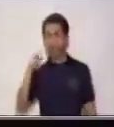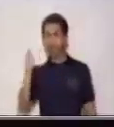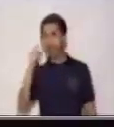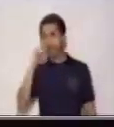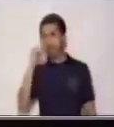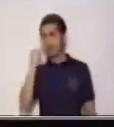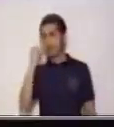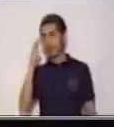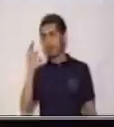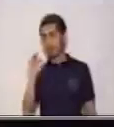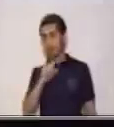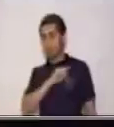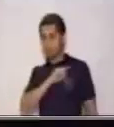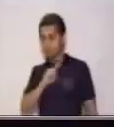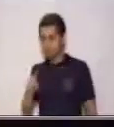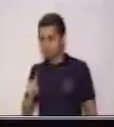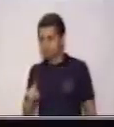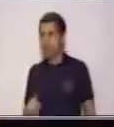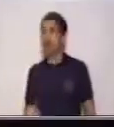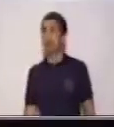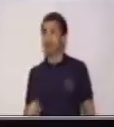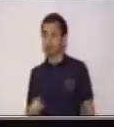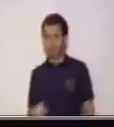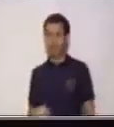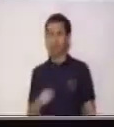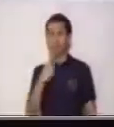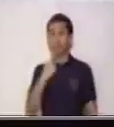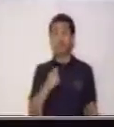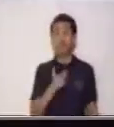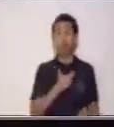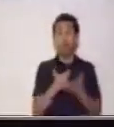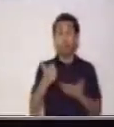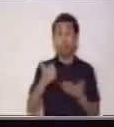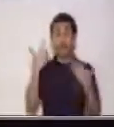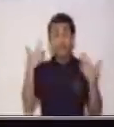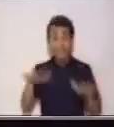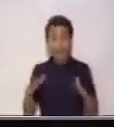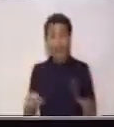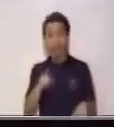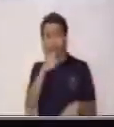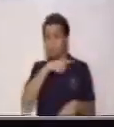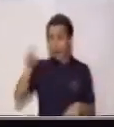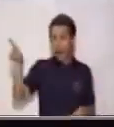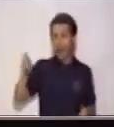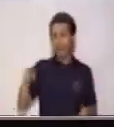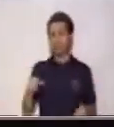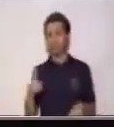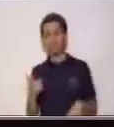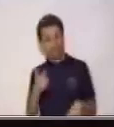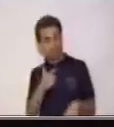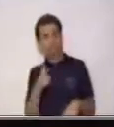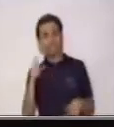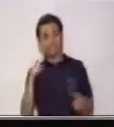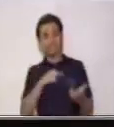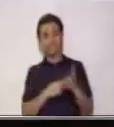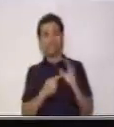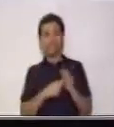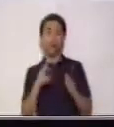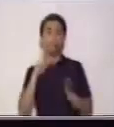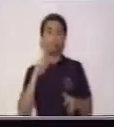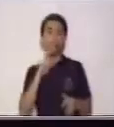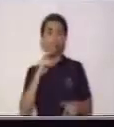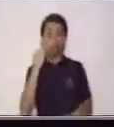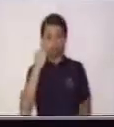¿Sí? Es muy importante. Cuando te dicen, cómpralo ya, adquiérelo ya, ve por el tuyo. Es un verbo